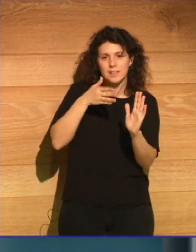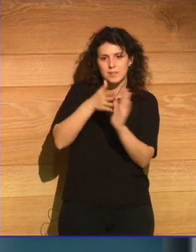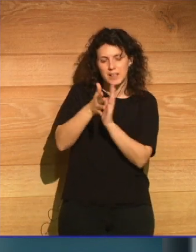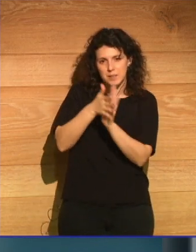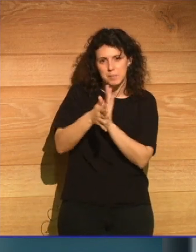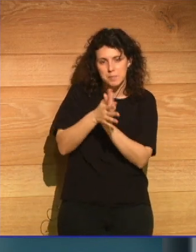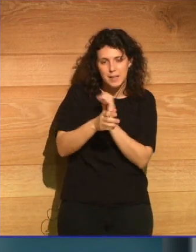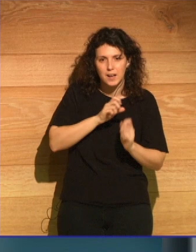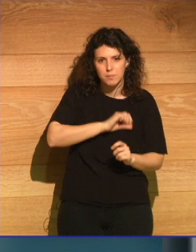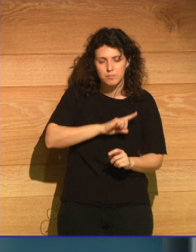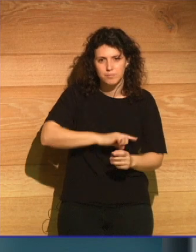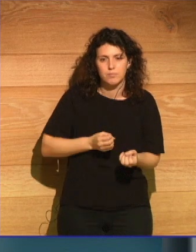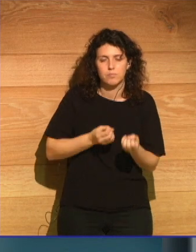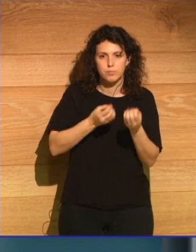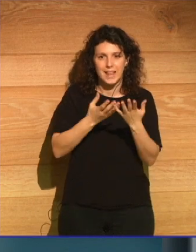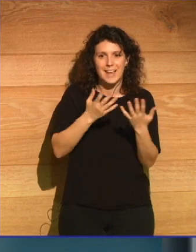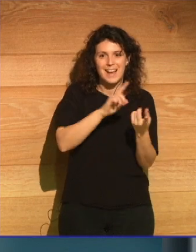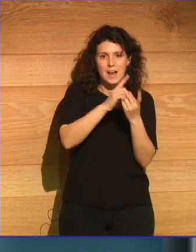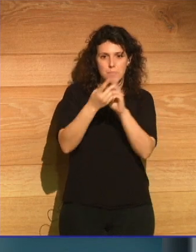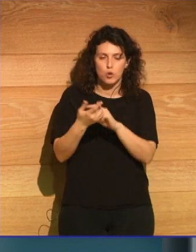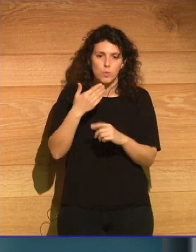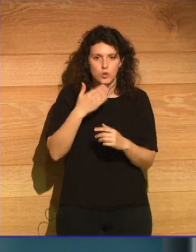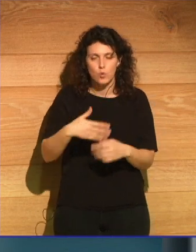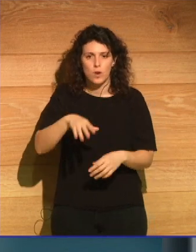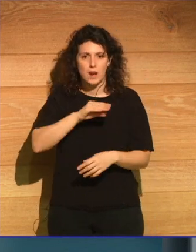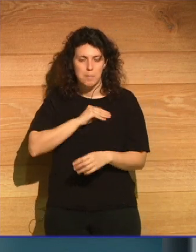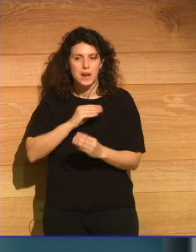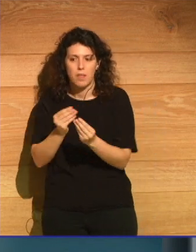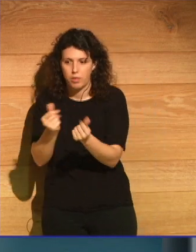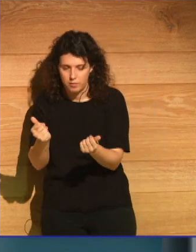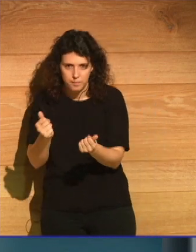casi como si se lamentara de su propia desaparición.